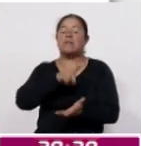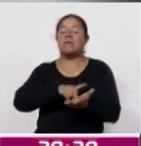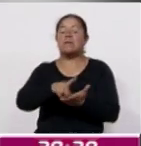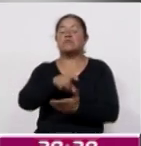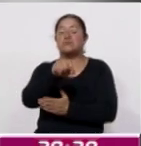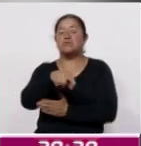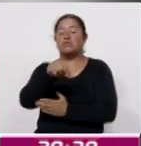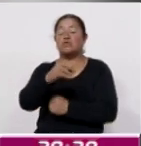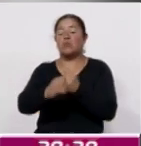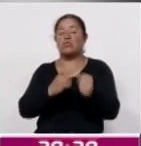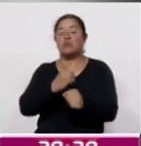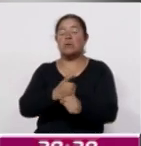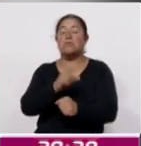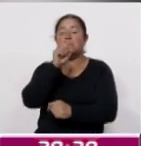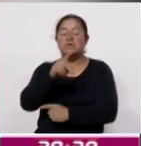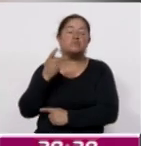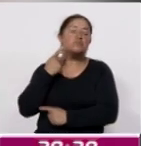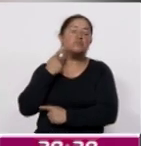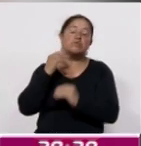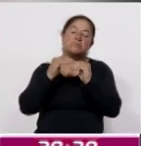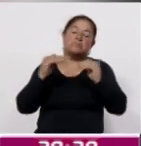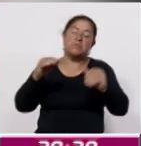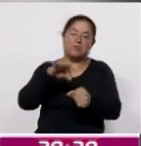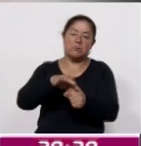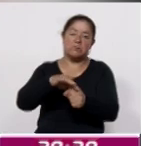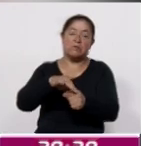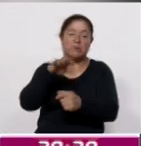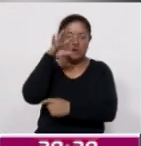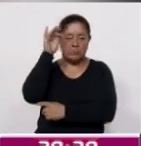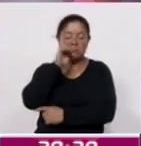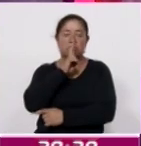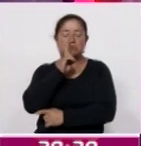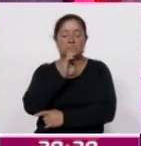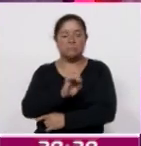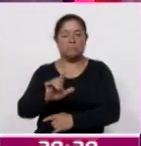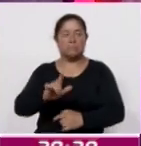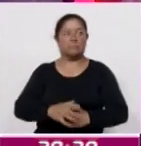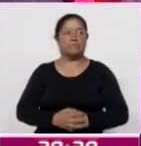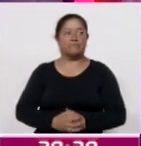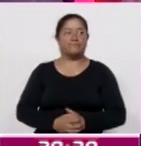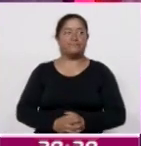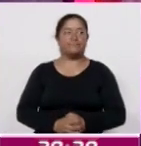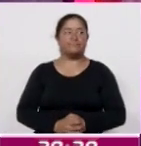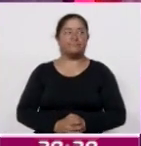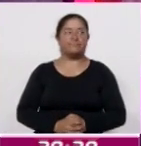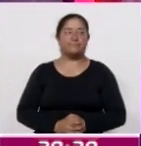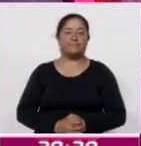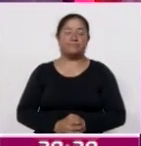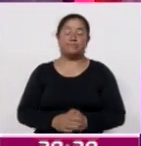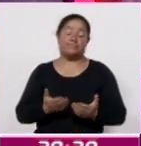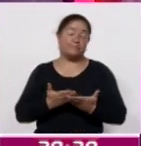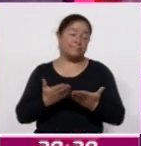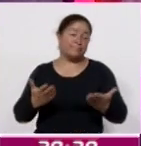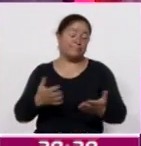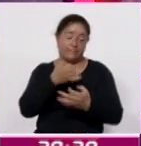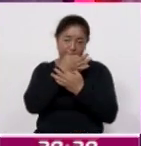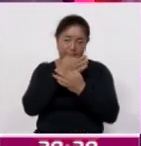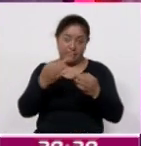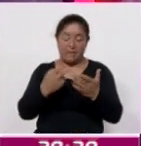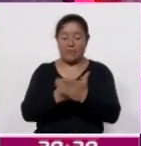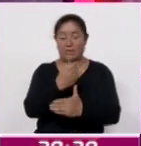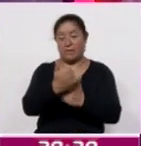oportunidades en el ámbito político-electoral. Para Coraz y Noticias, Edith López. Y a continuación le informamos los